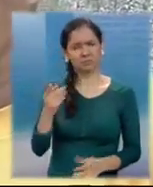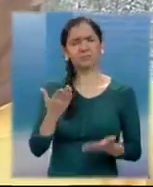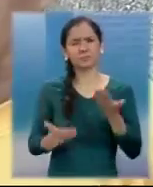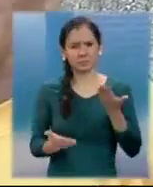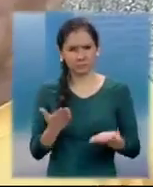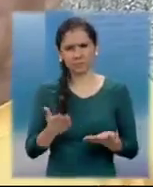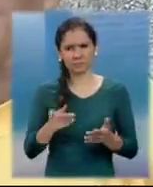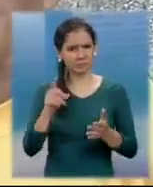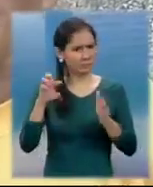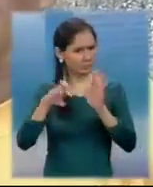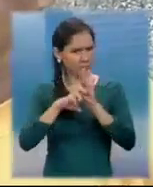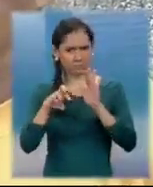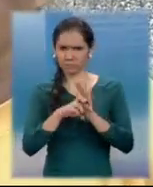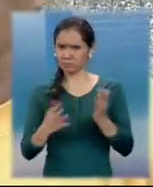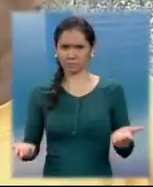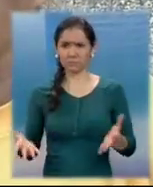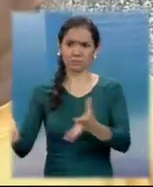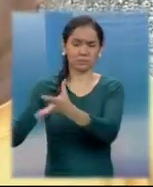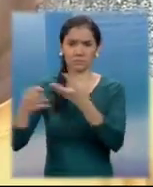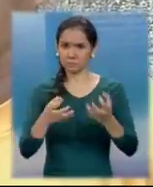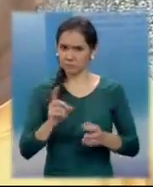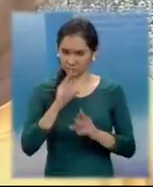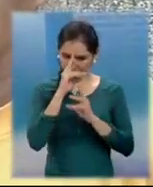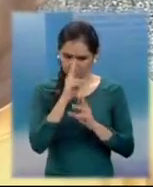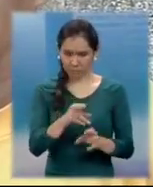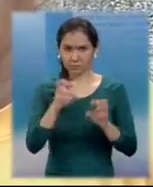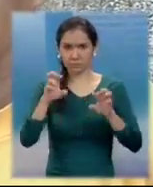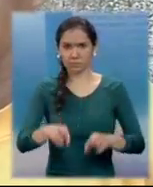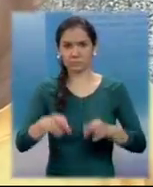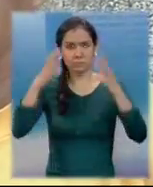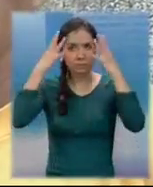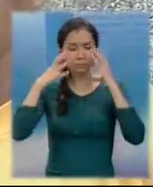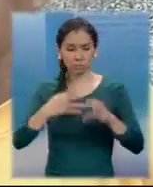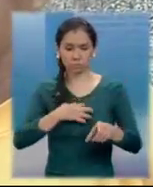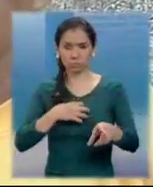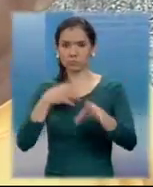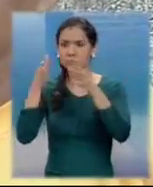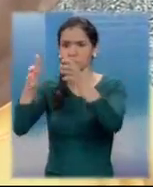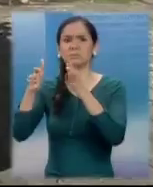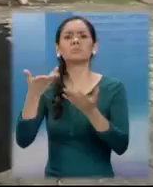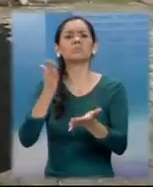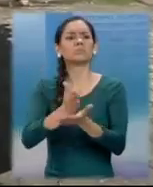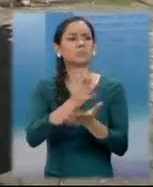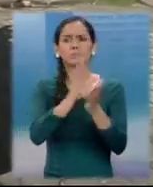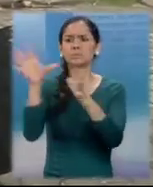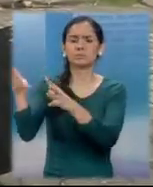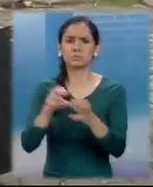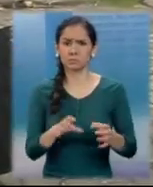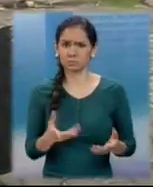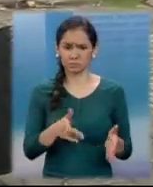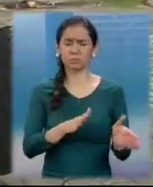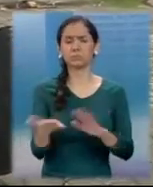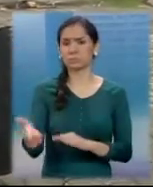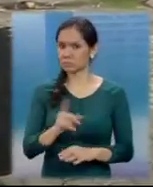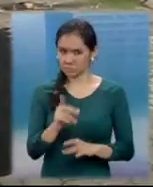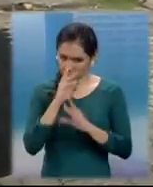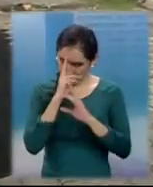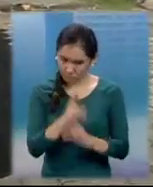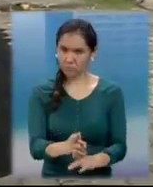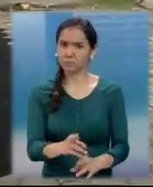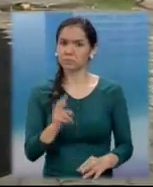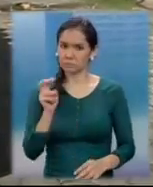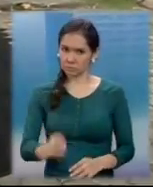pienso que eso es prohibidísimo, que esos son restos de personas que ya fallecieron. De todos modos, aunque sea muerta la persona, debe ser